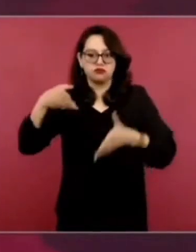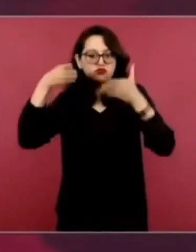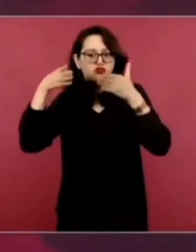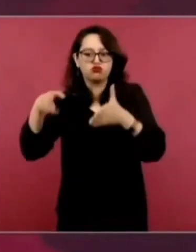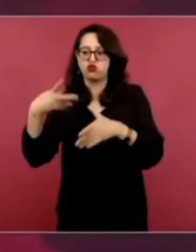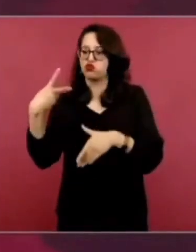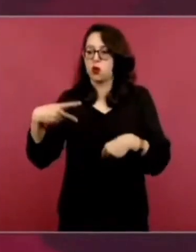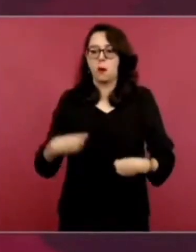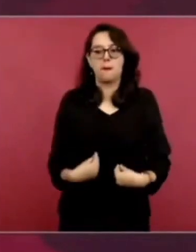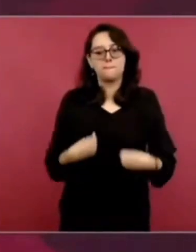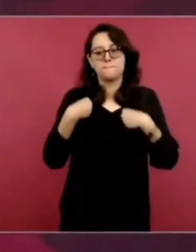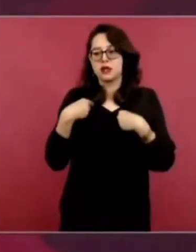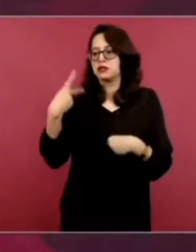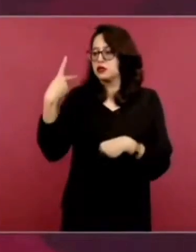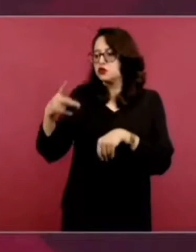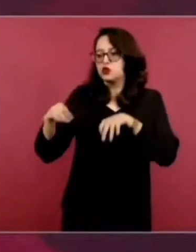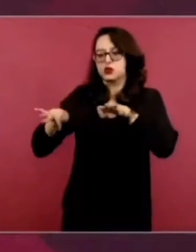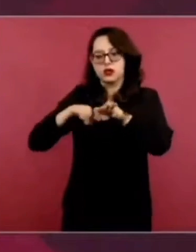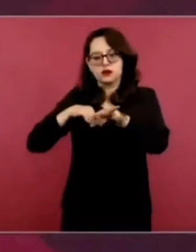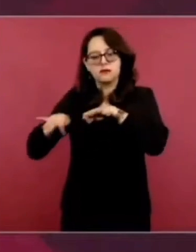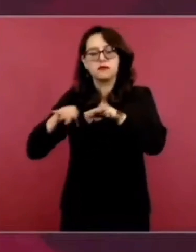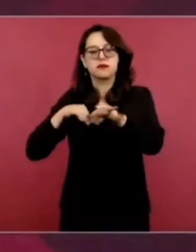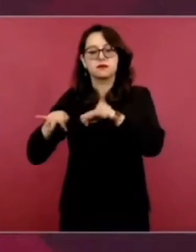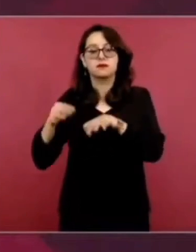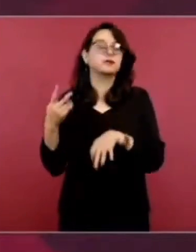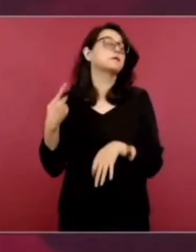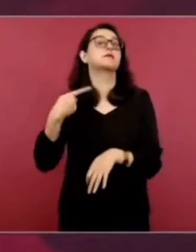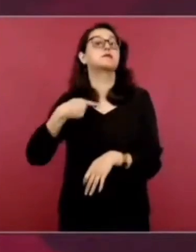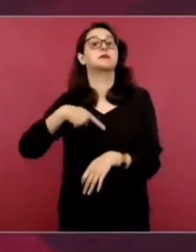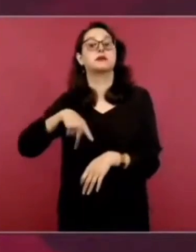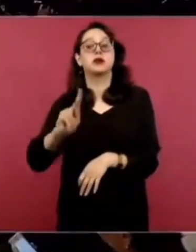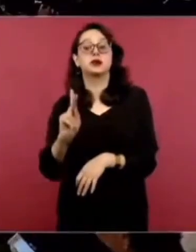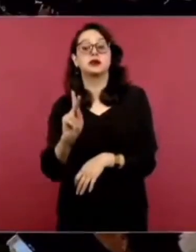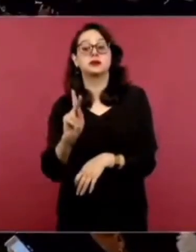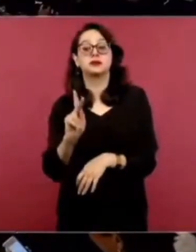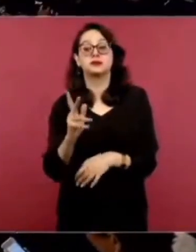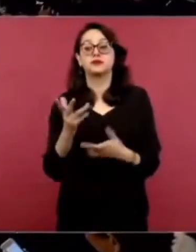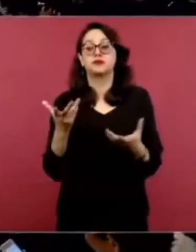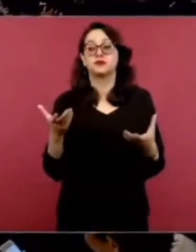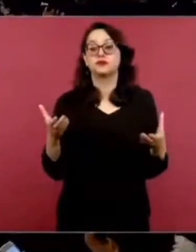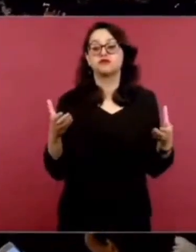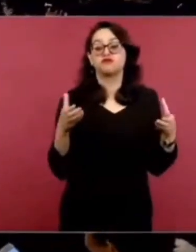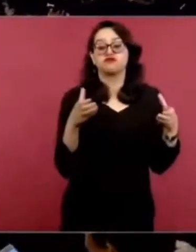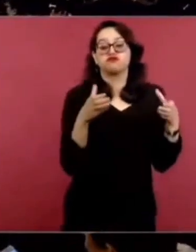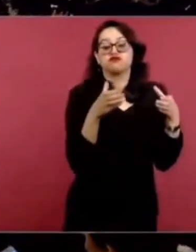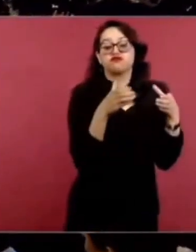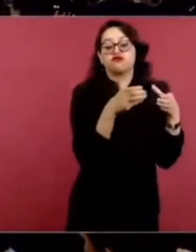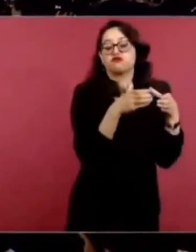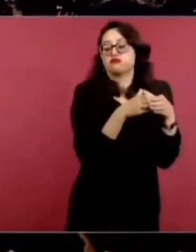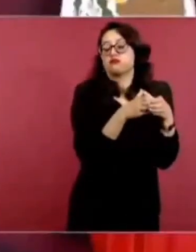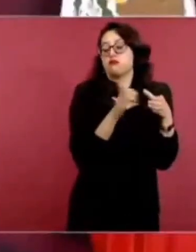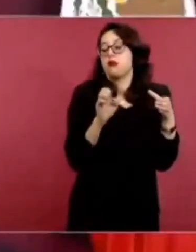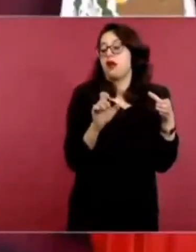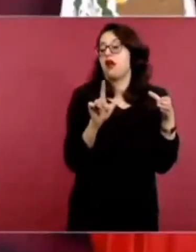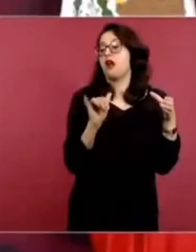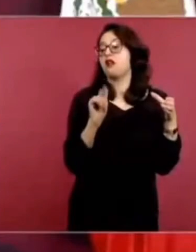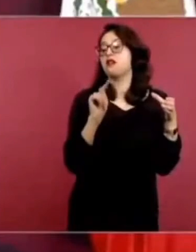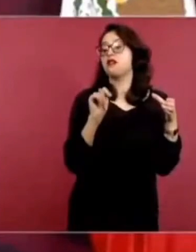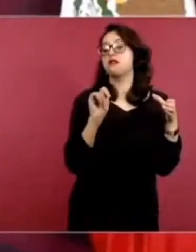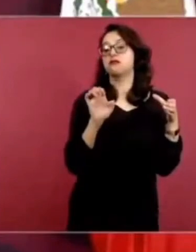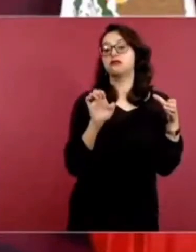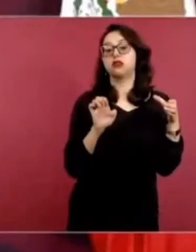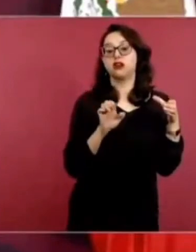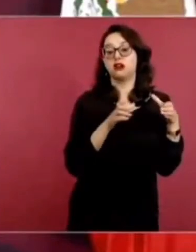Sin embargo, la élite, la llamada sociedad política, pues anda en otra cosa.